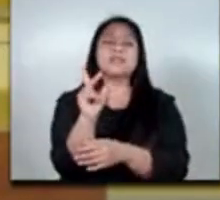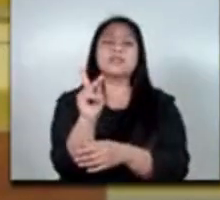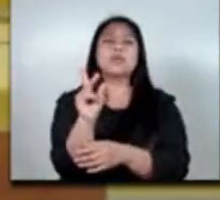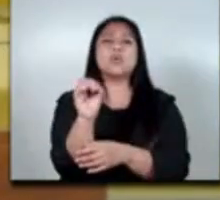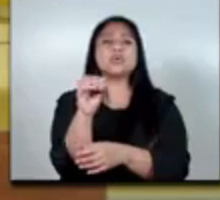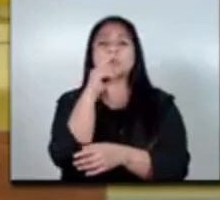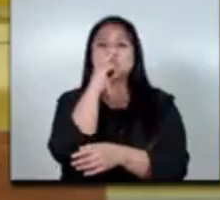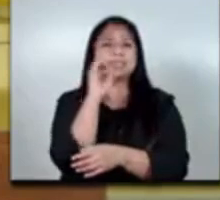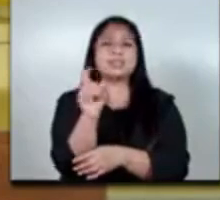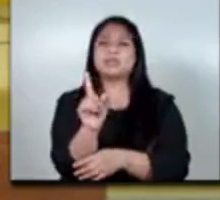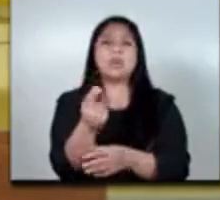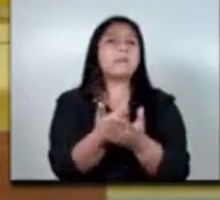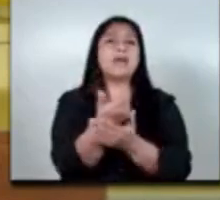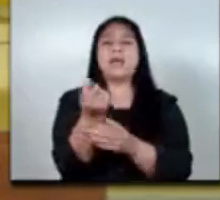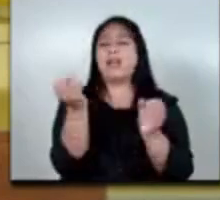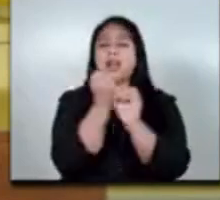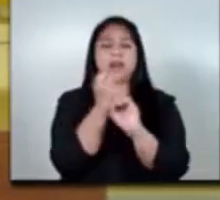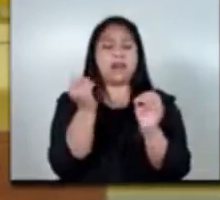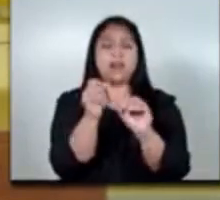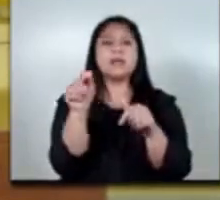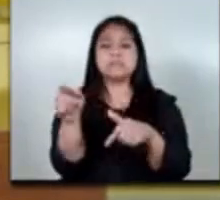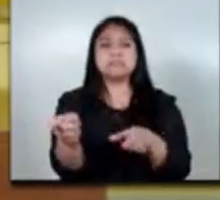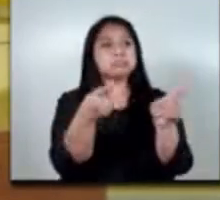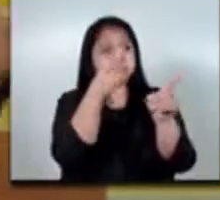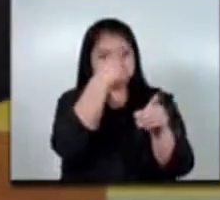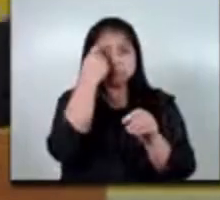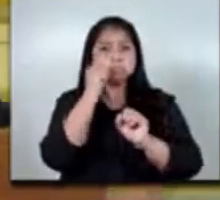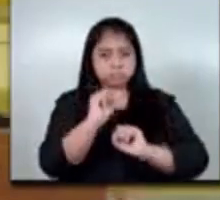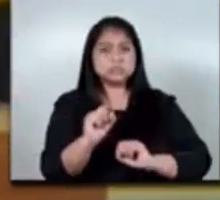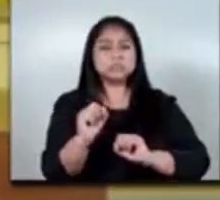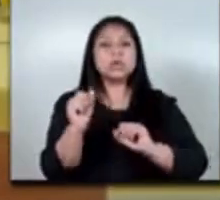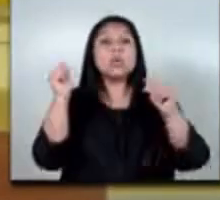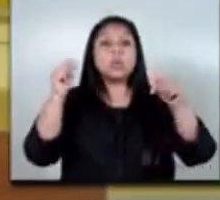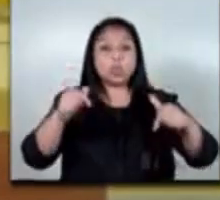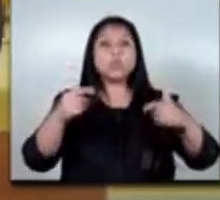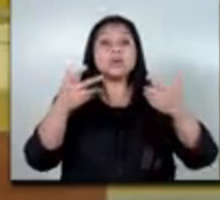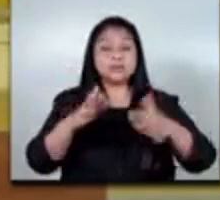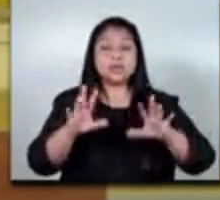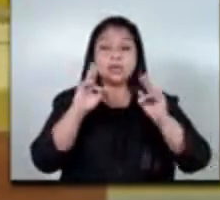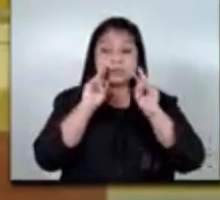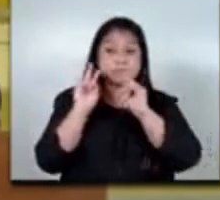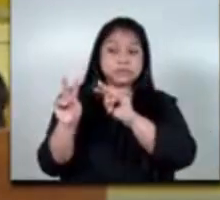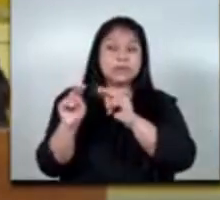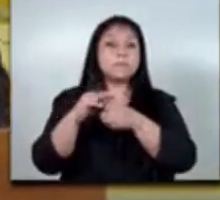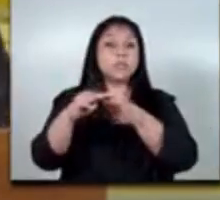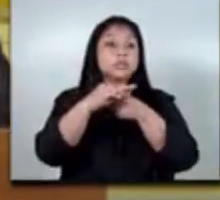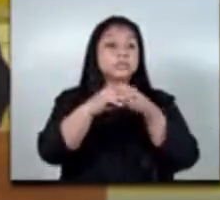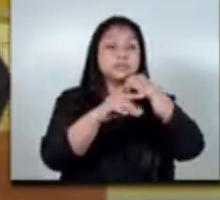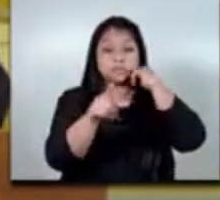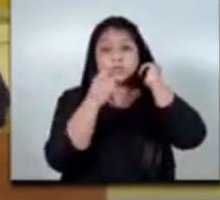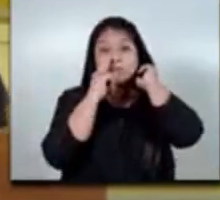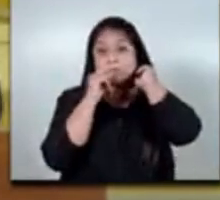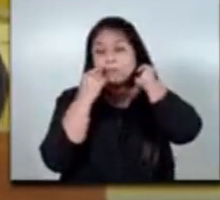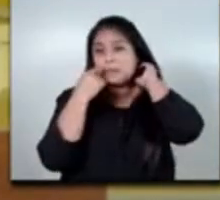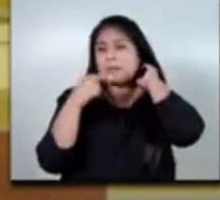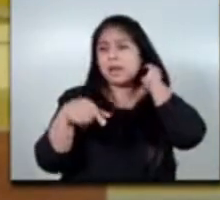no tienen por qué pagar un solo centavo y se pueden ir a trabajar y hoy estamos volteándonos a ver a esos municipios para ir con